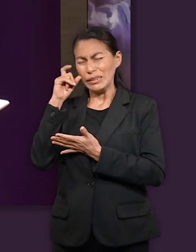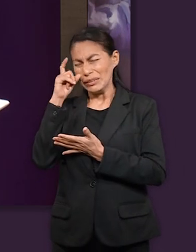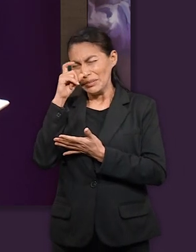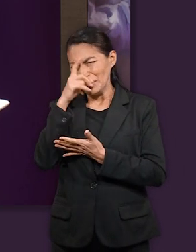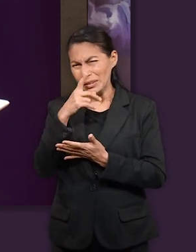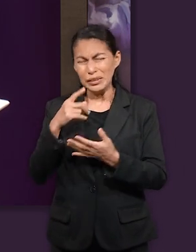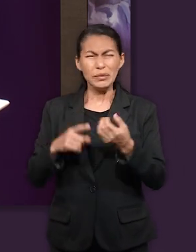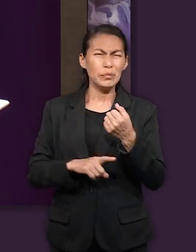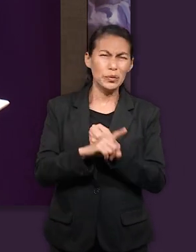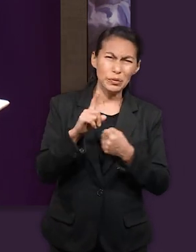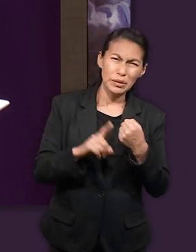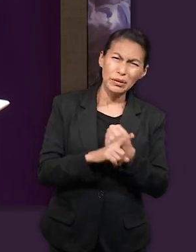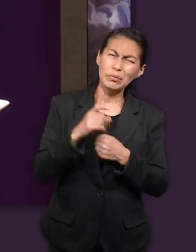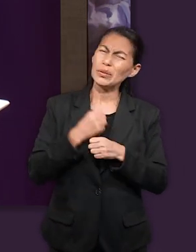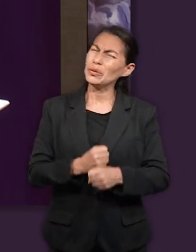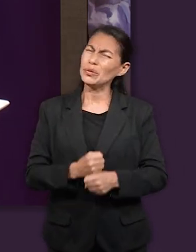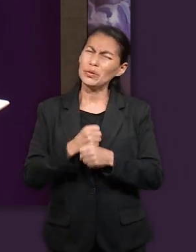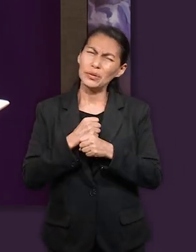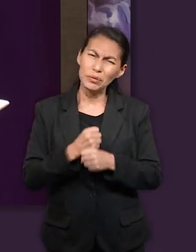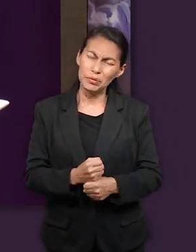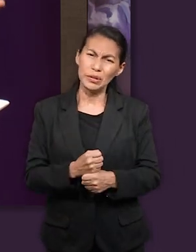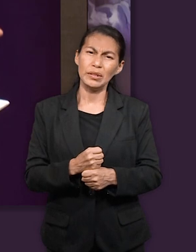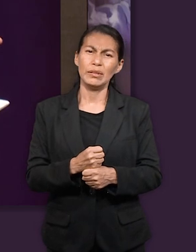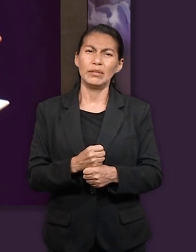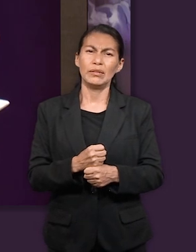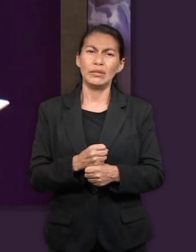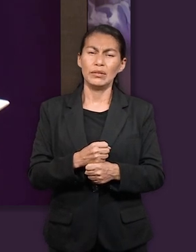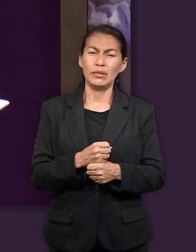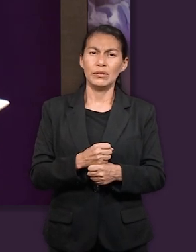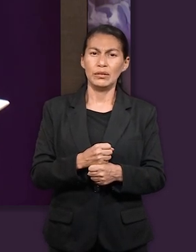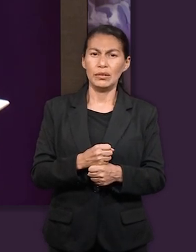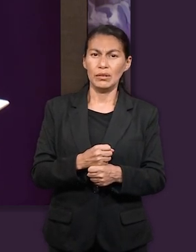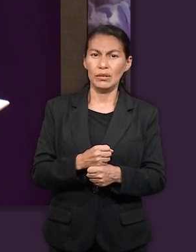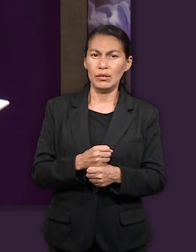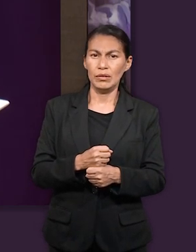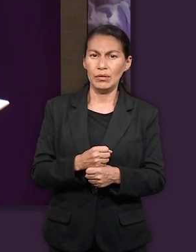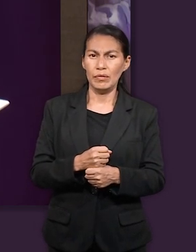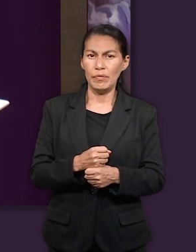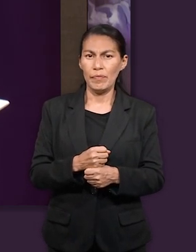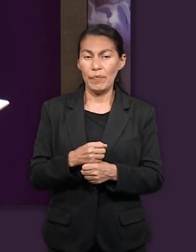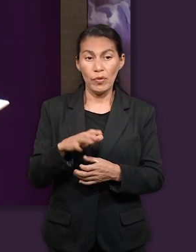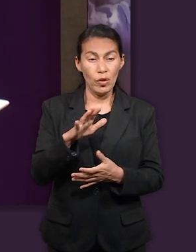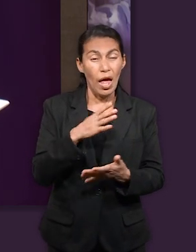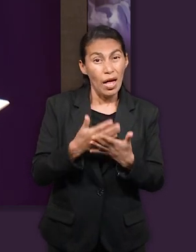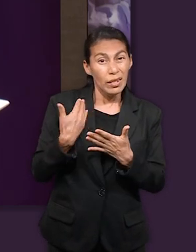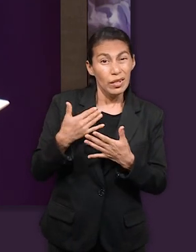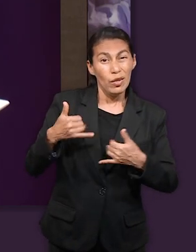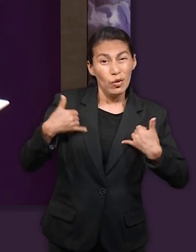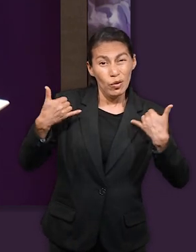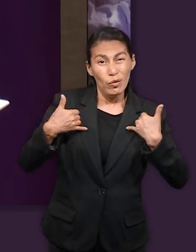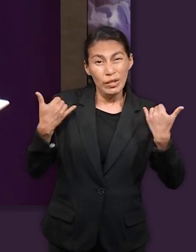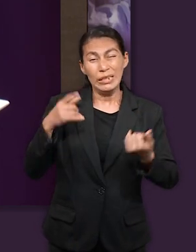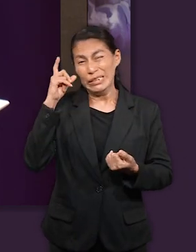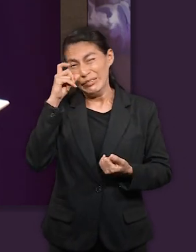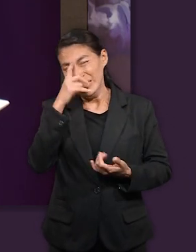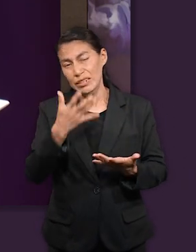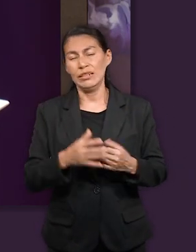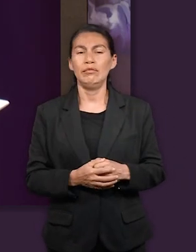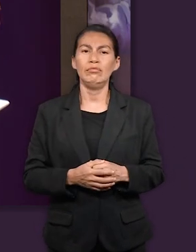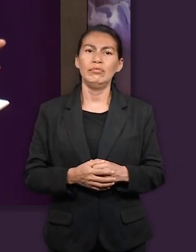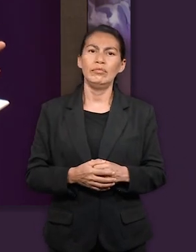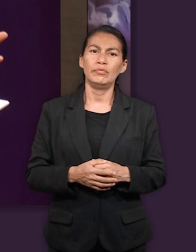él había experimentado y había pasado por circunstancias muy dolorosas y complicadas y